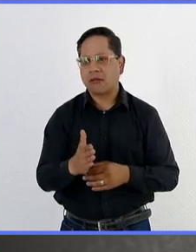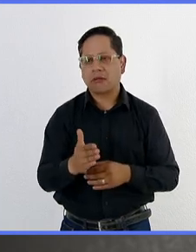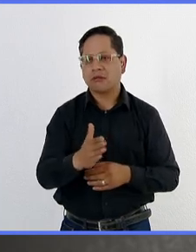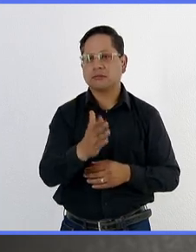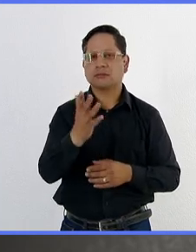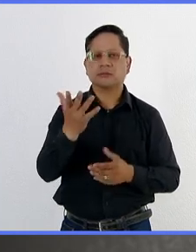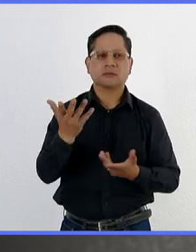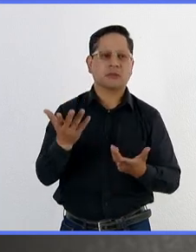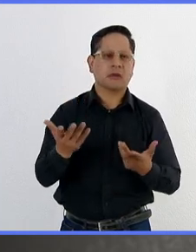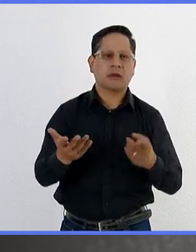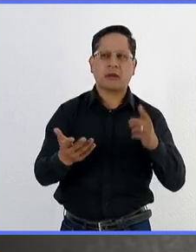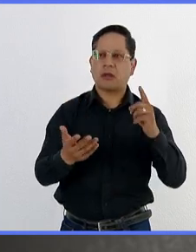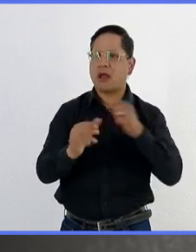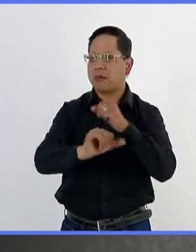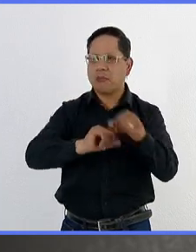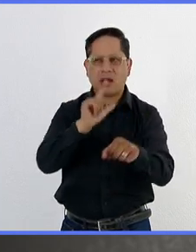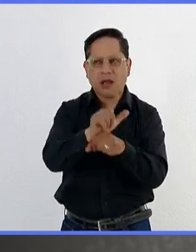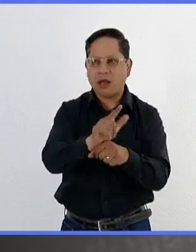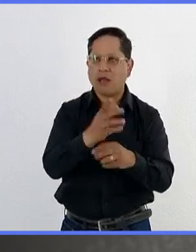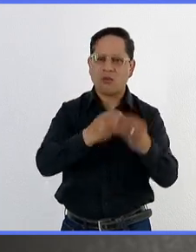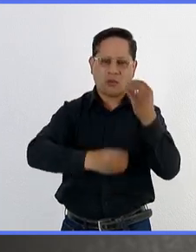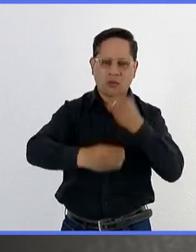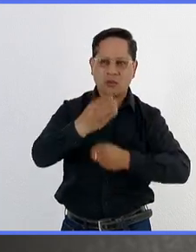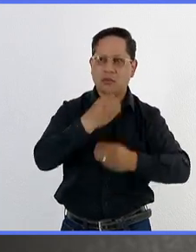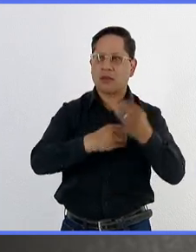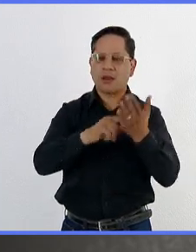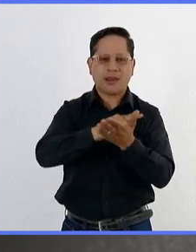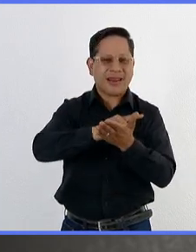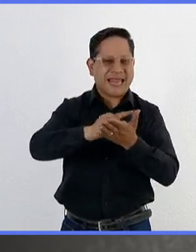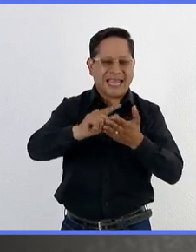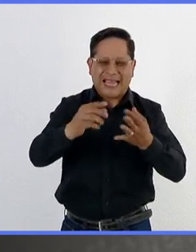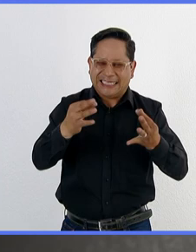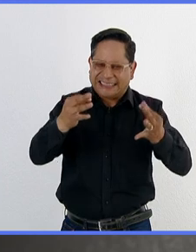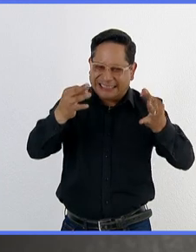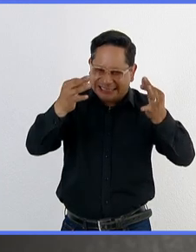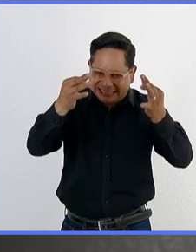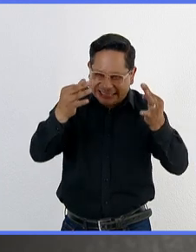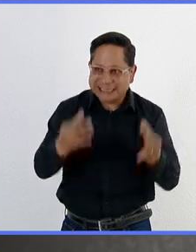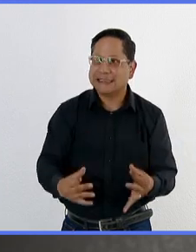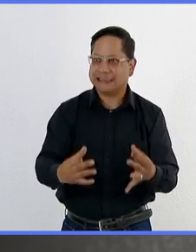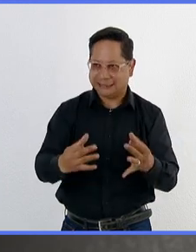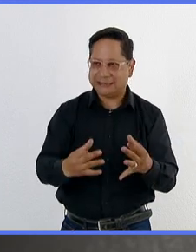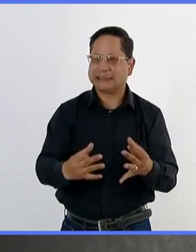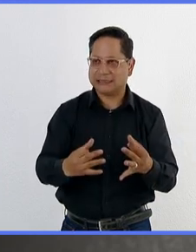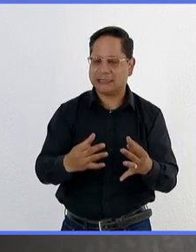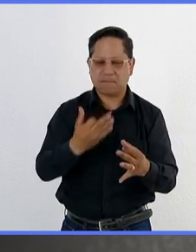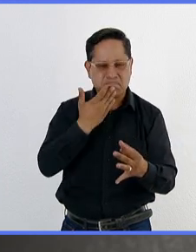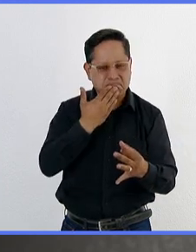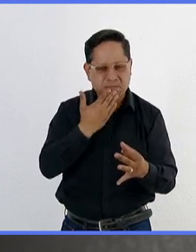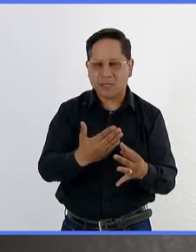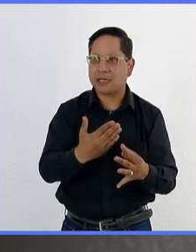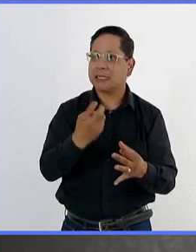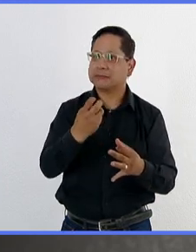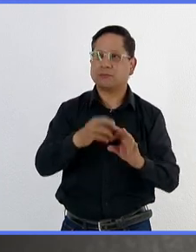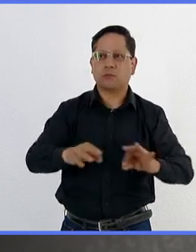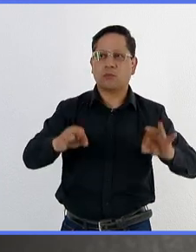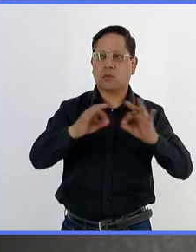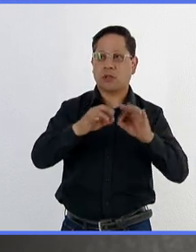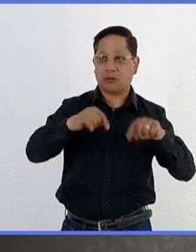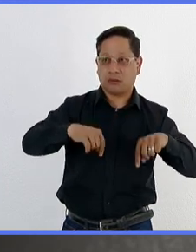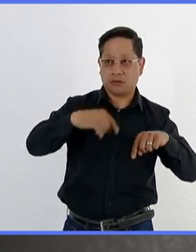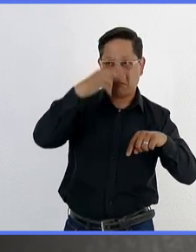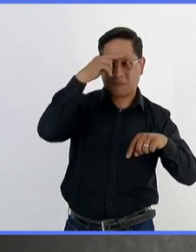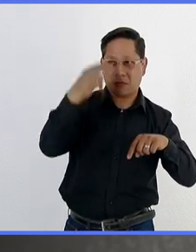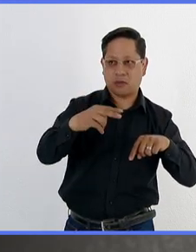la parte agropecuaria, la parte de inocuidad, que también ha retomado un punto muy importante, no solamente en